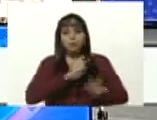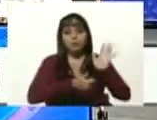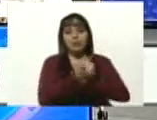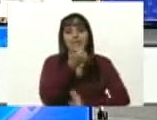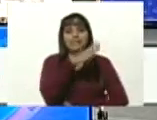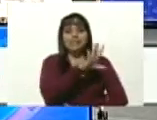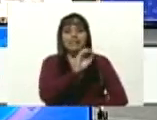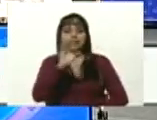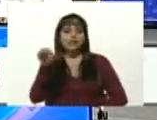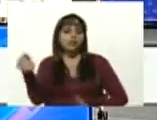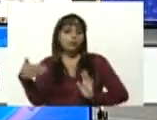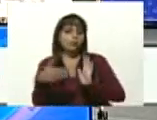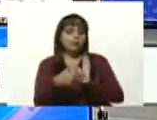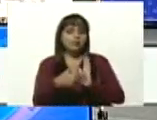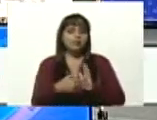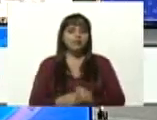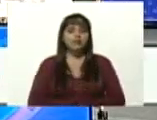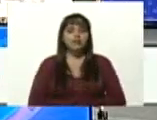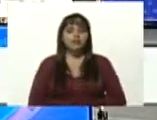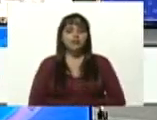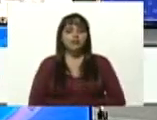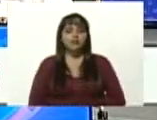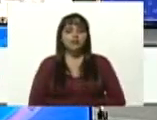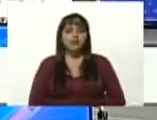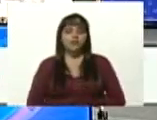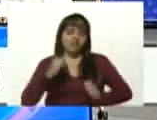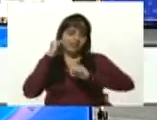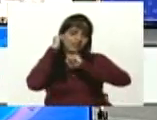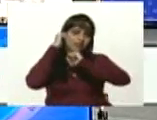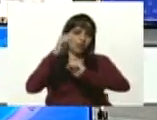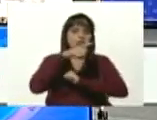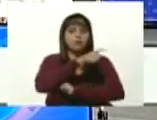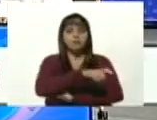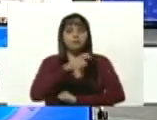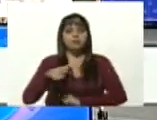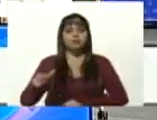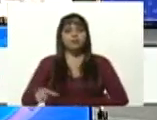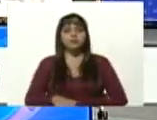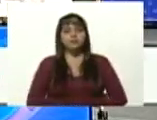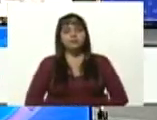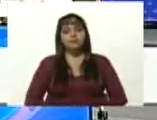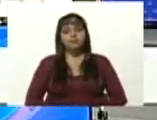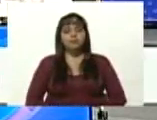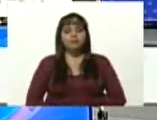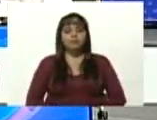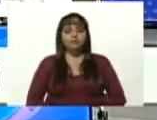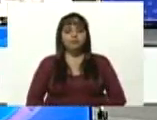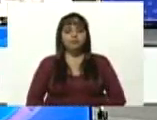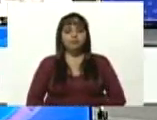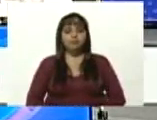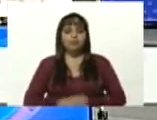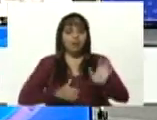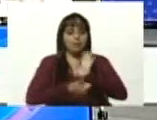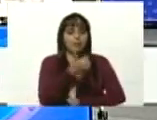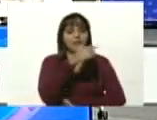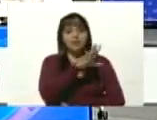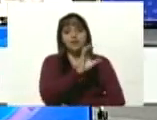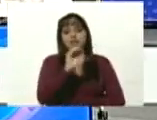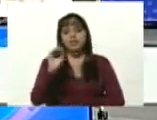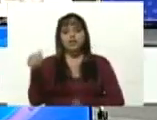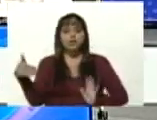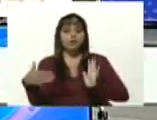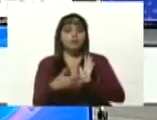vencedores y vencedoras. Más de 500 mil